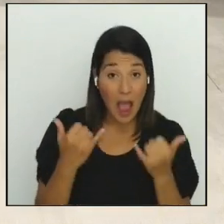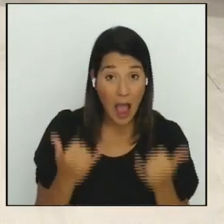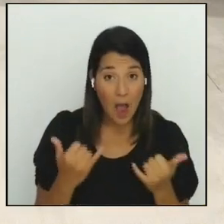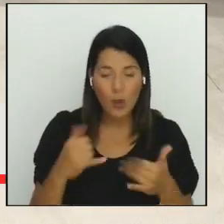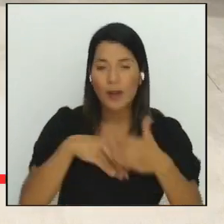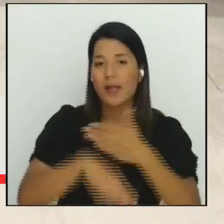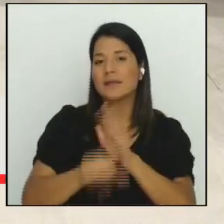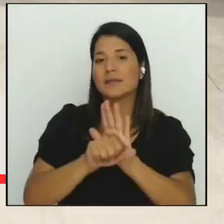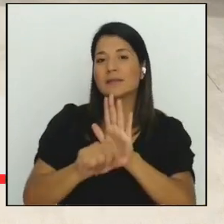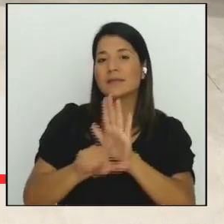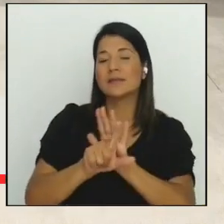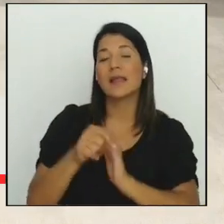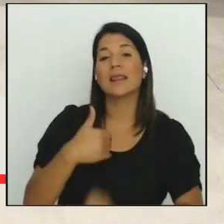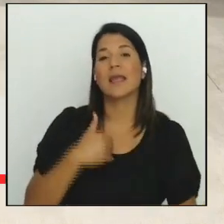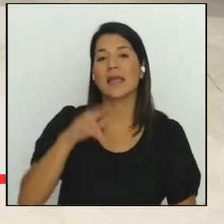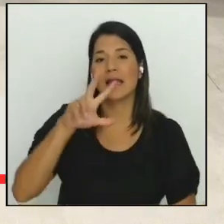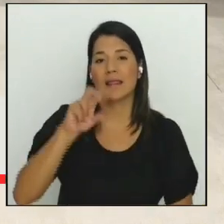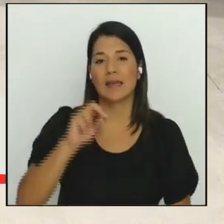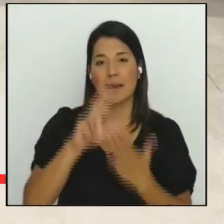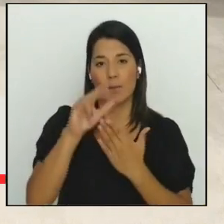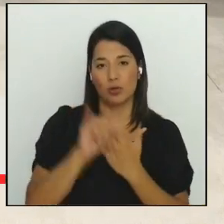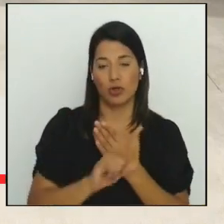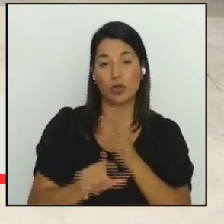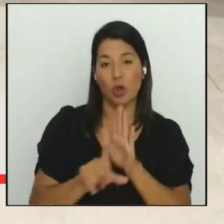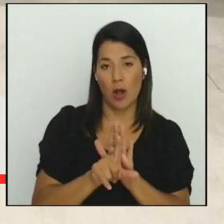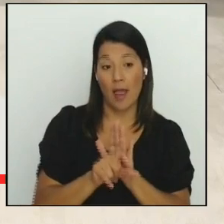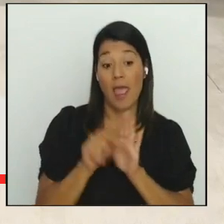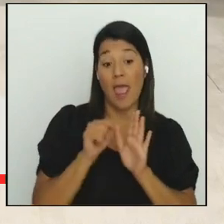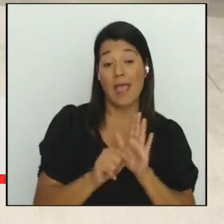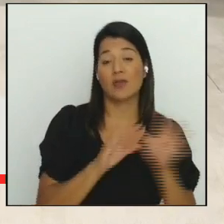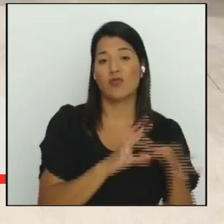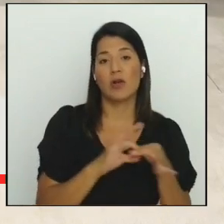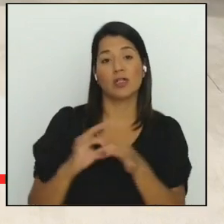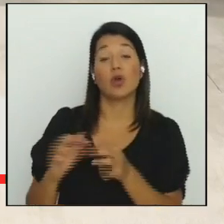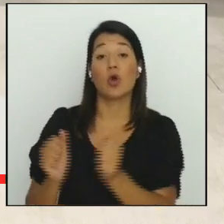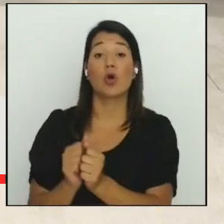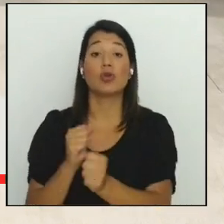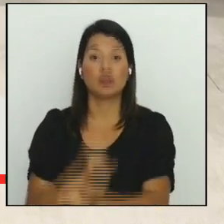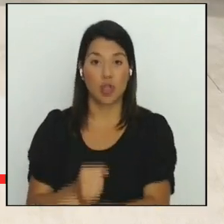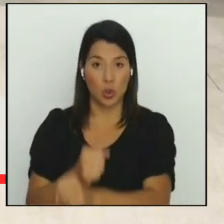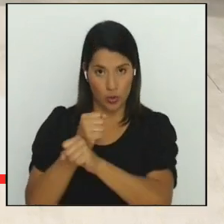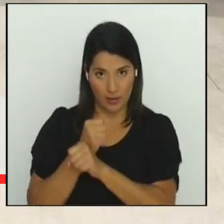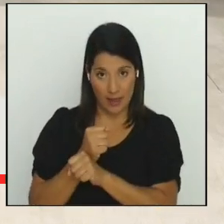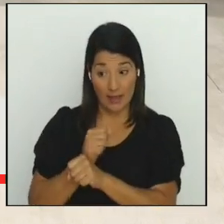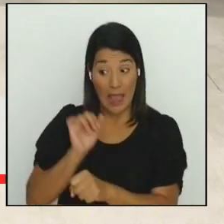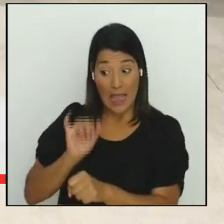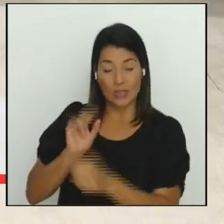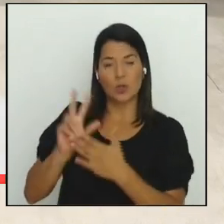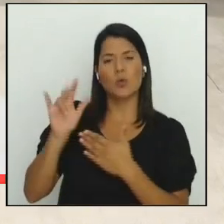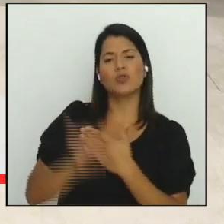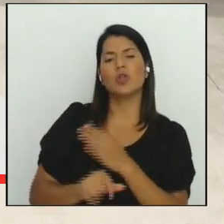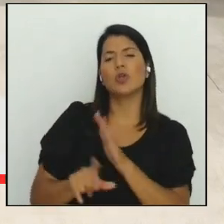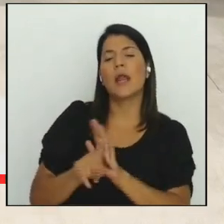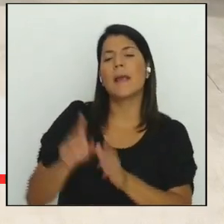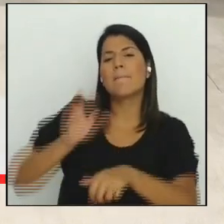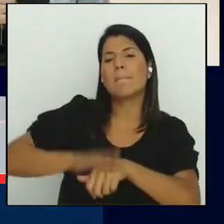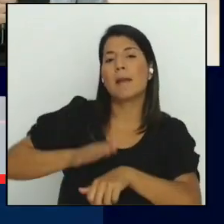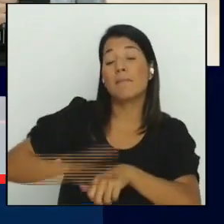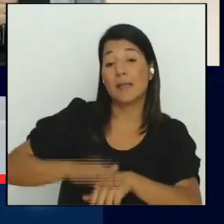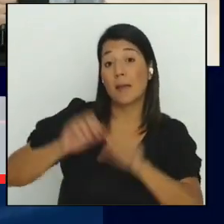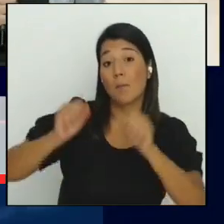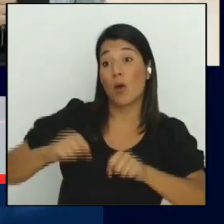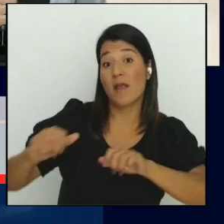que tienen relación con todo lo que es el tema de seguridad y que contribuirían entonces para hacerle frente al